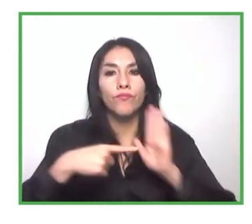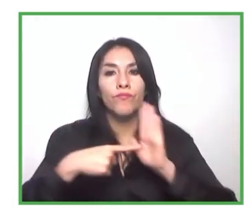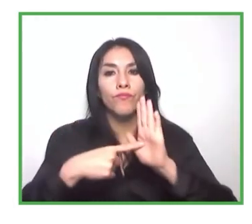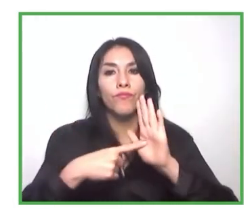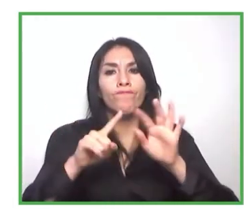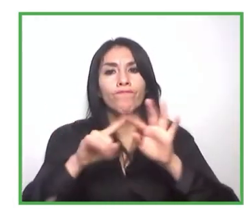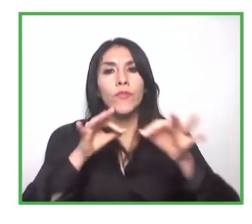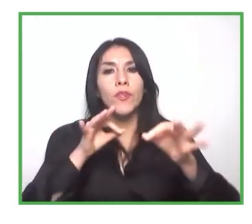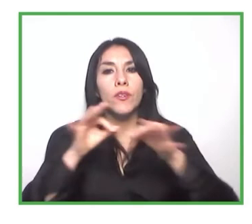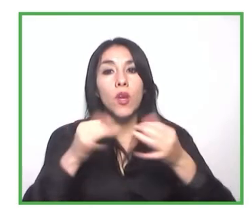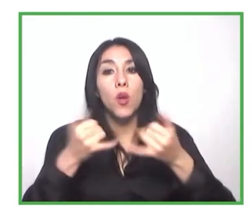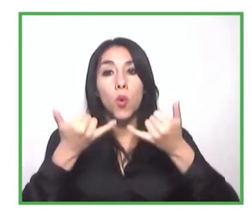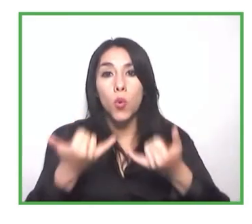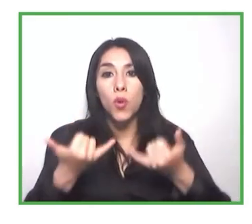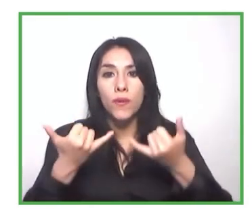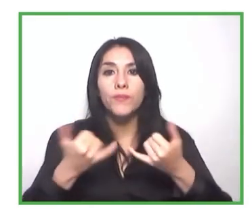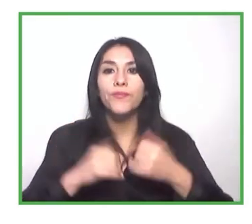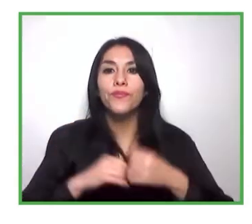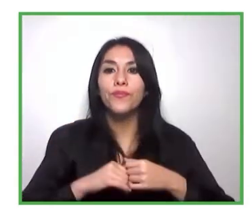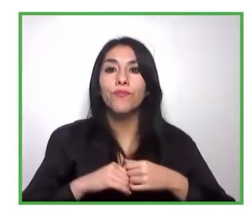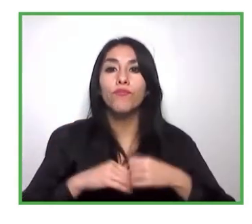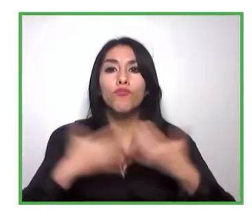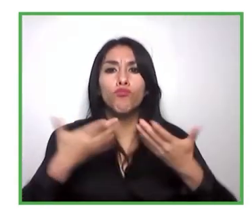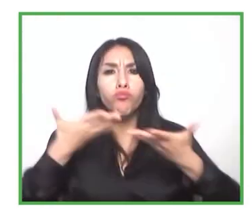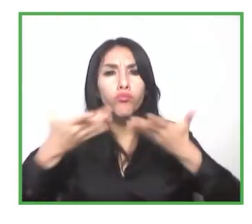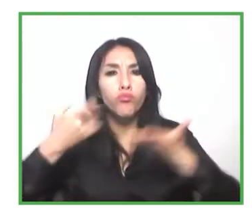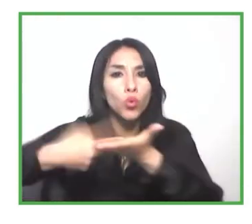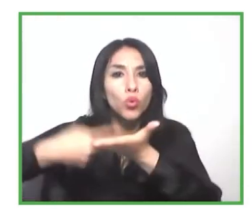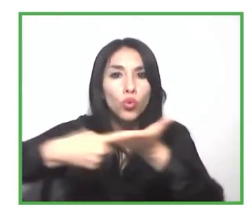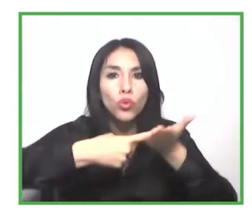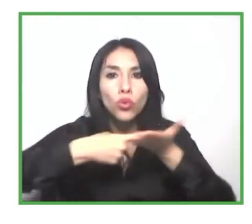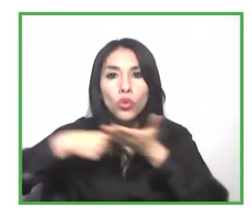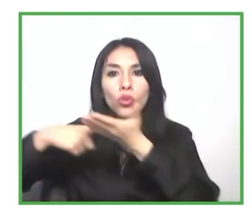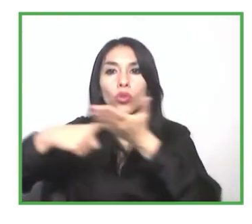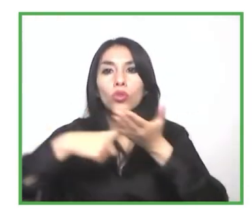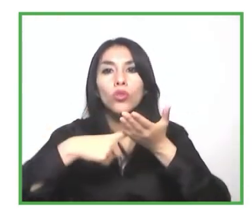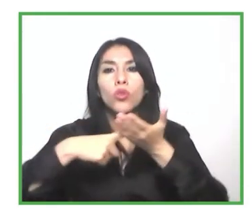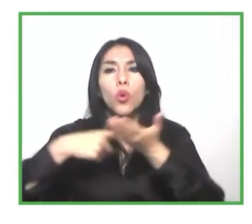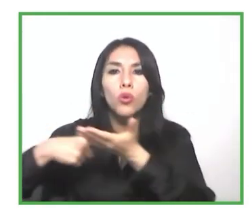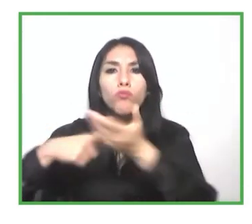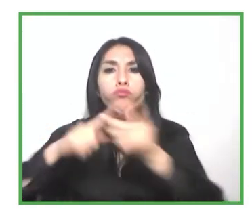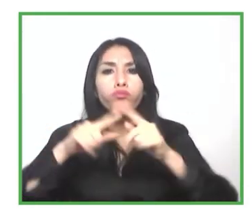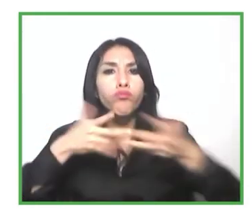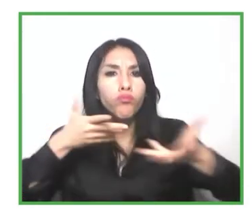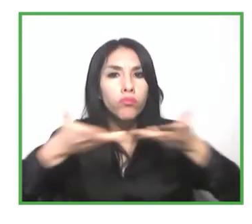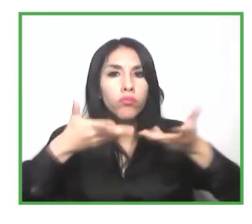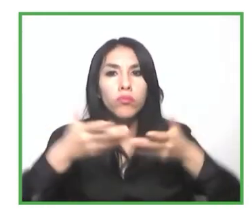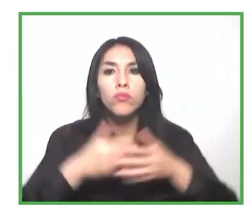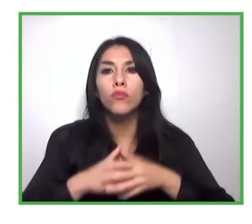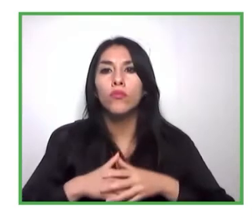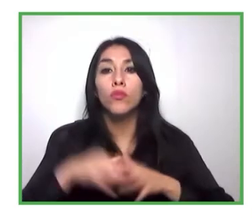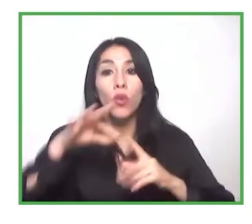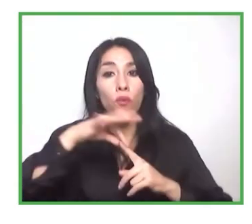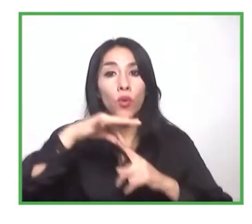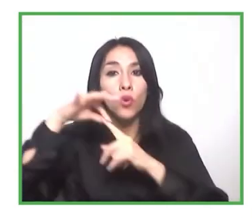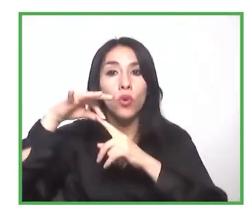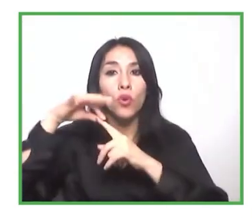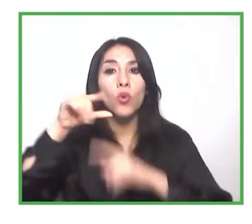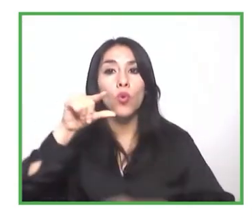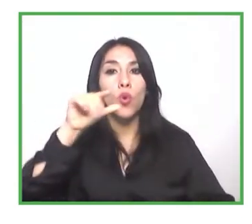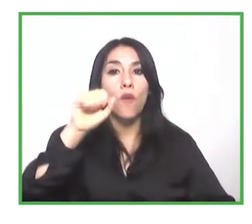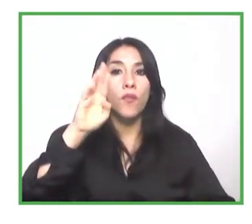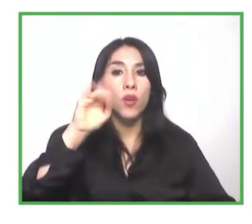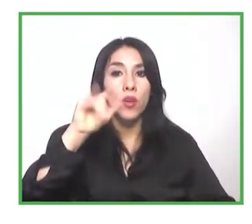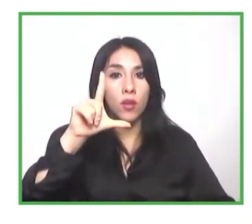algunas preguntas y partimos primero con Gabriel. Gabriel, tú mencionabas en la presentación